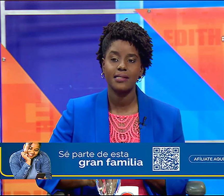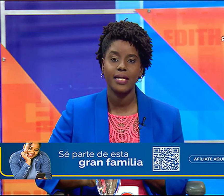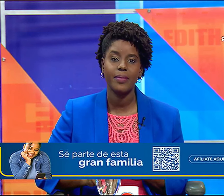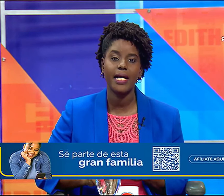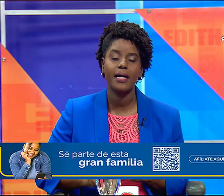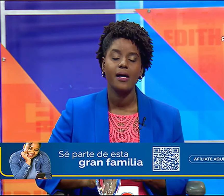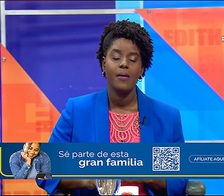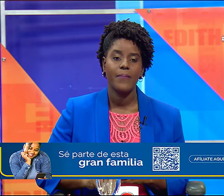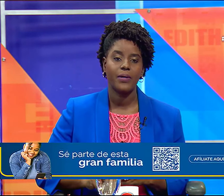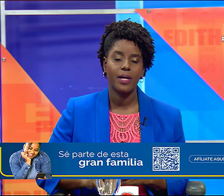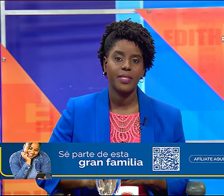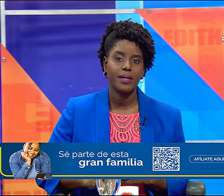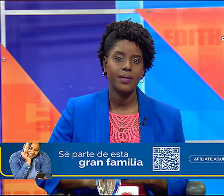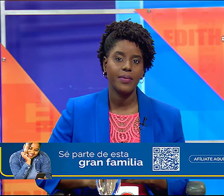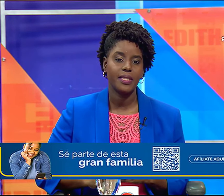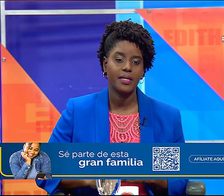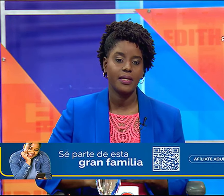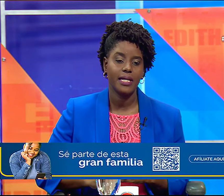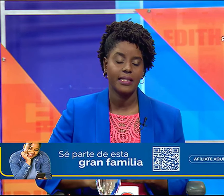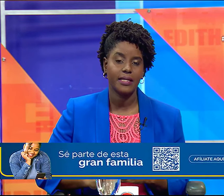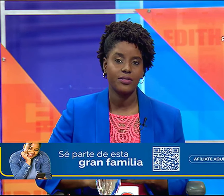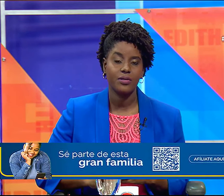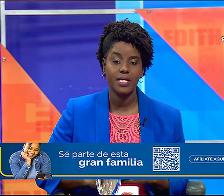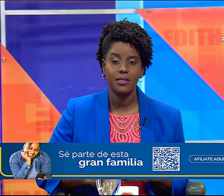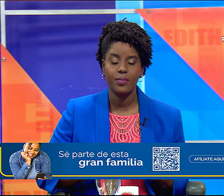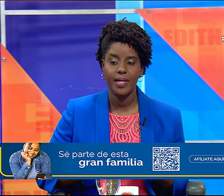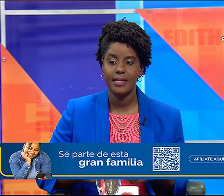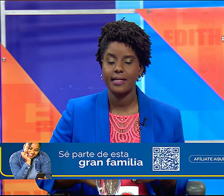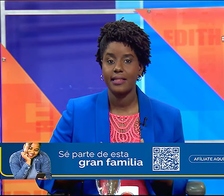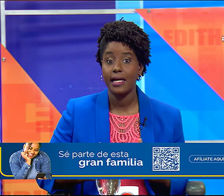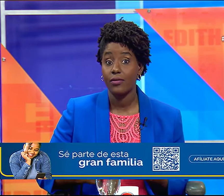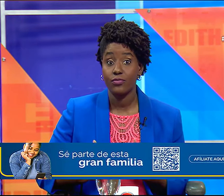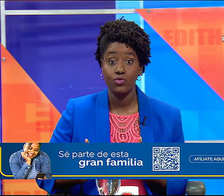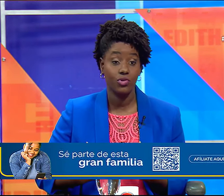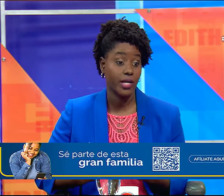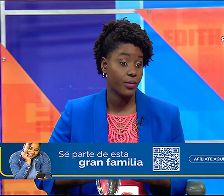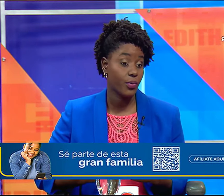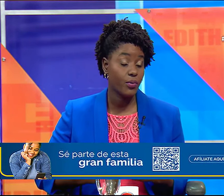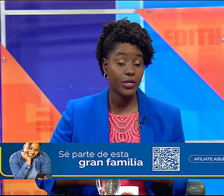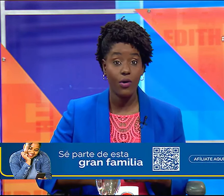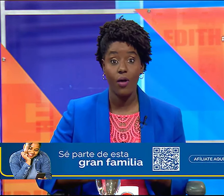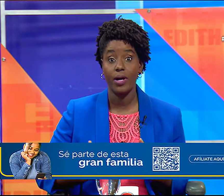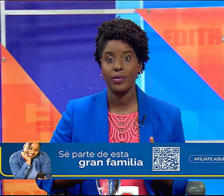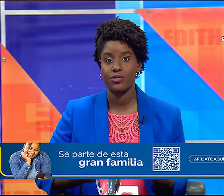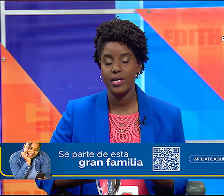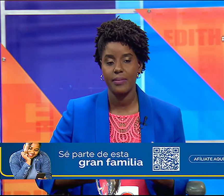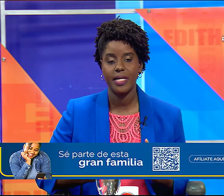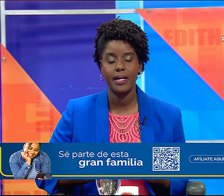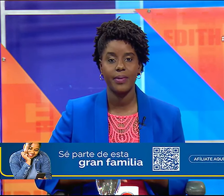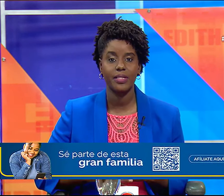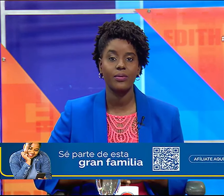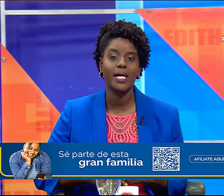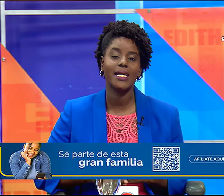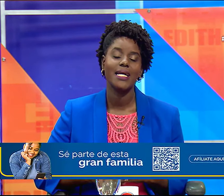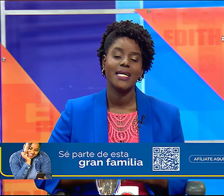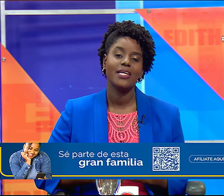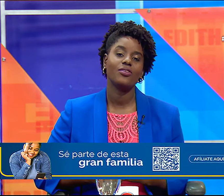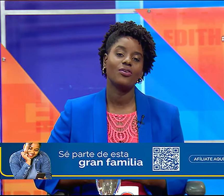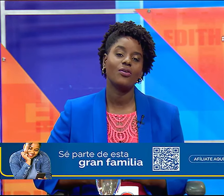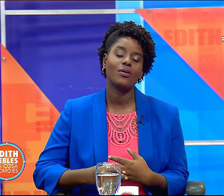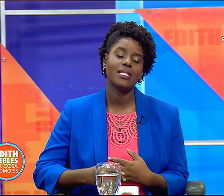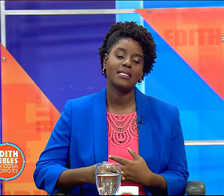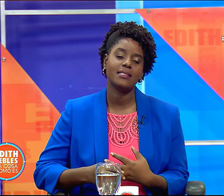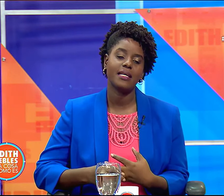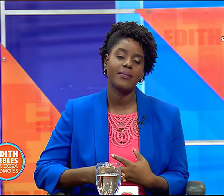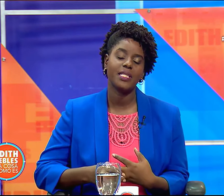publicidad sea mala, pero lamentablemente la tradición ha sido para exaltar a un funcionario público, a una persona de manera particular, y